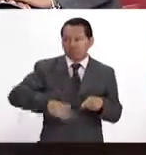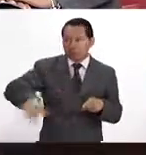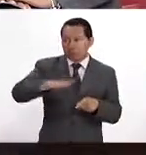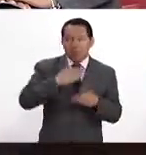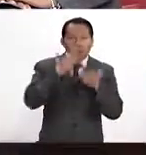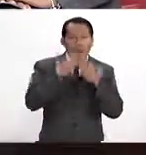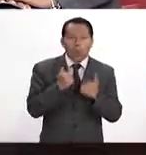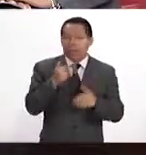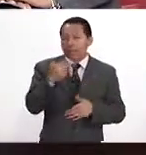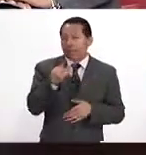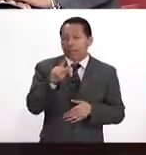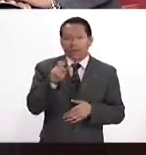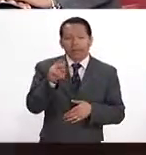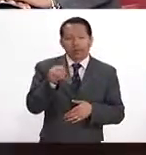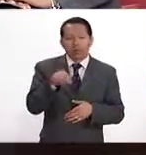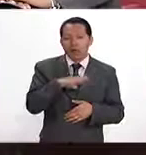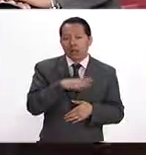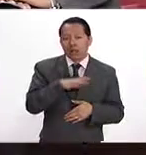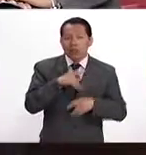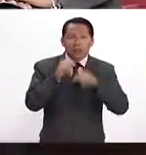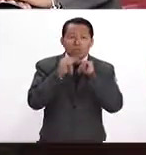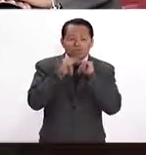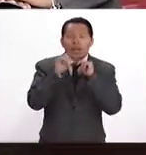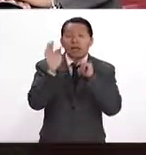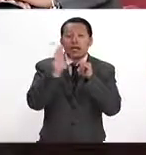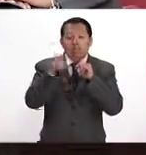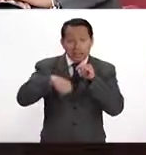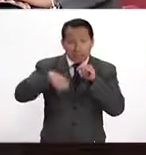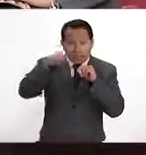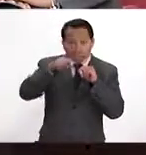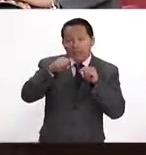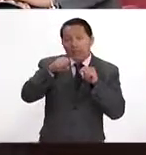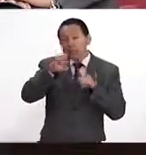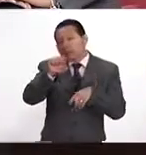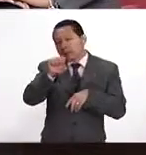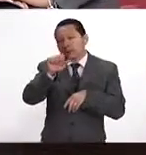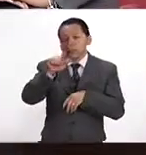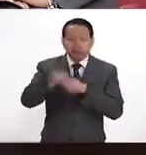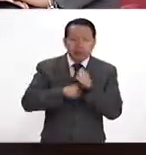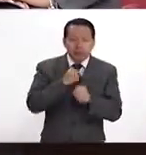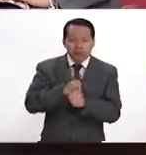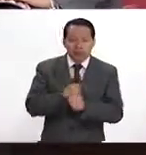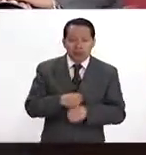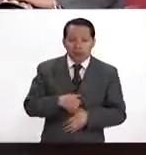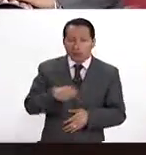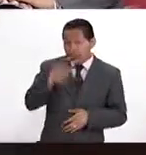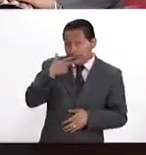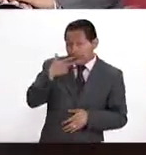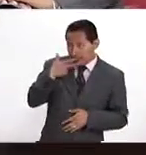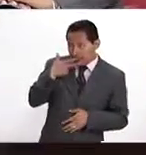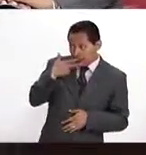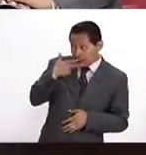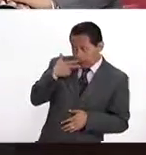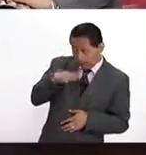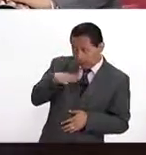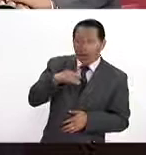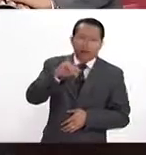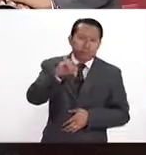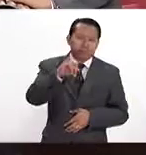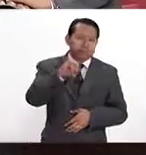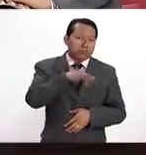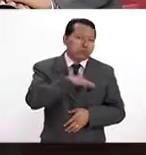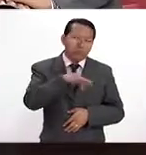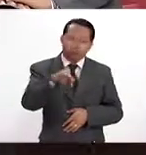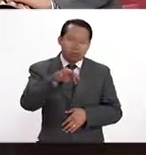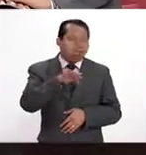hipertensión aún, este, si esté ya grande con 60, 70 años. ¿El tabaquismo? También, todos estos factores de riesgo son